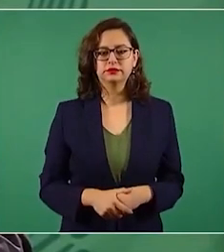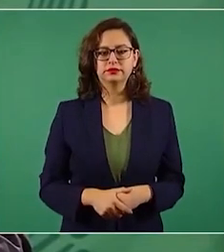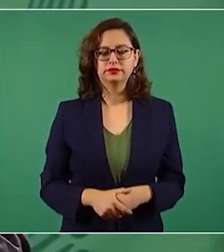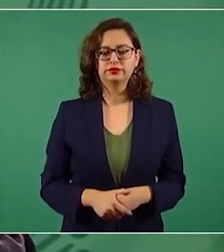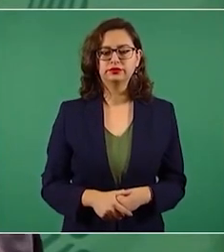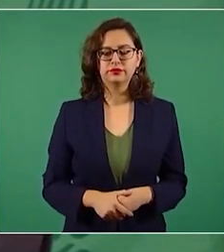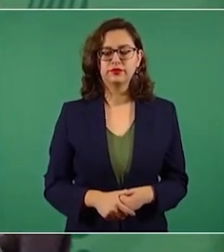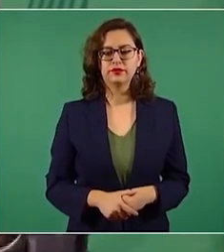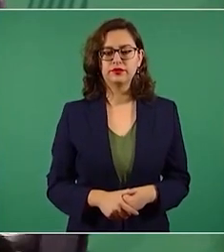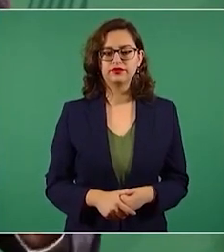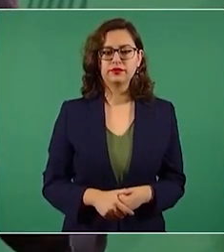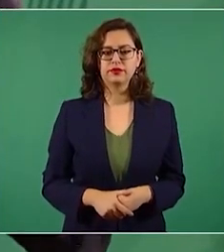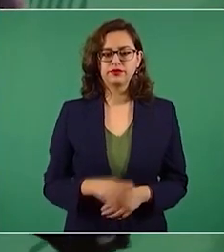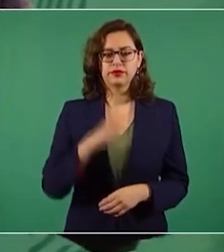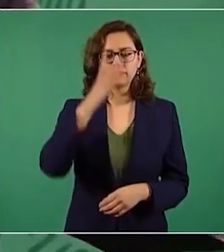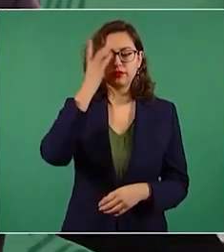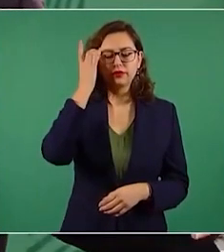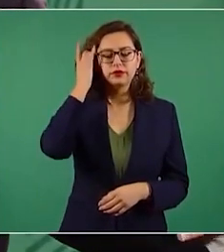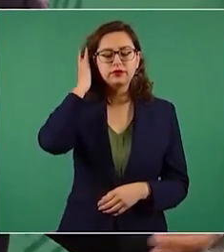o queriendo